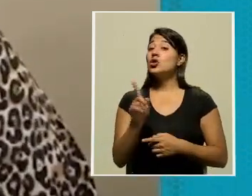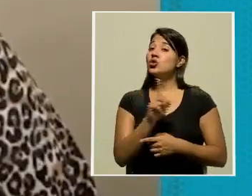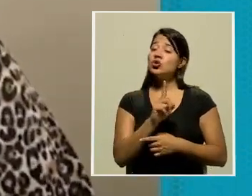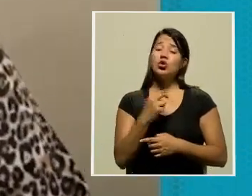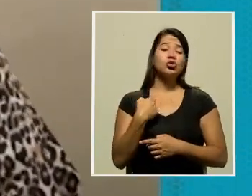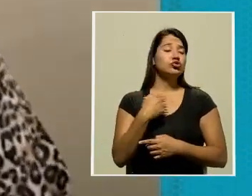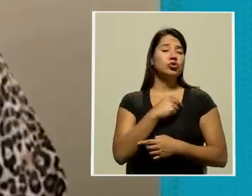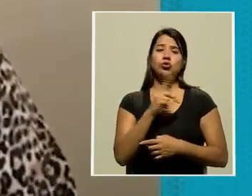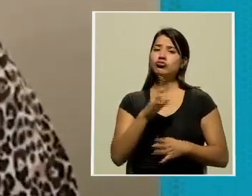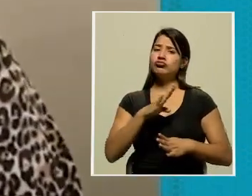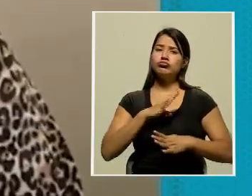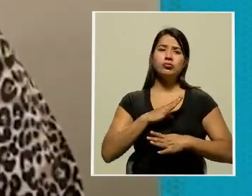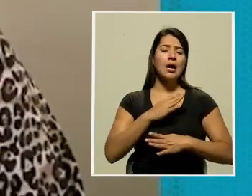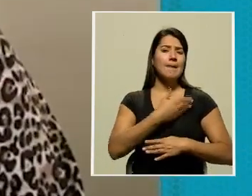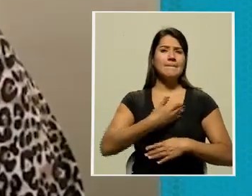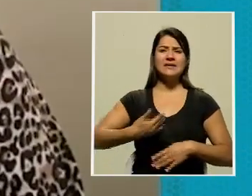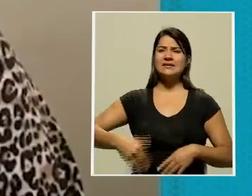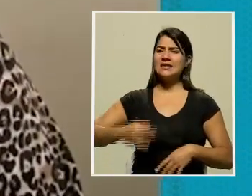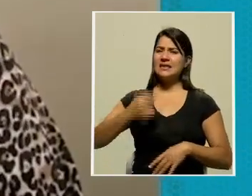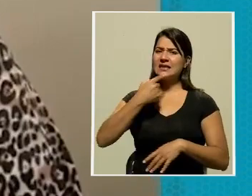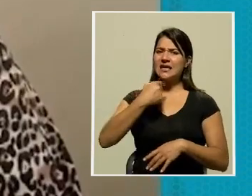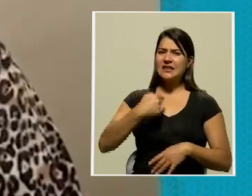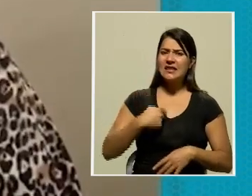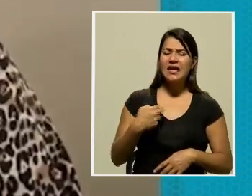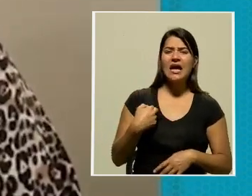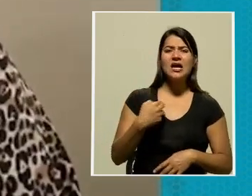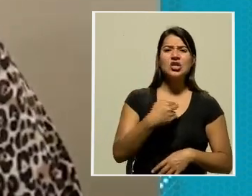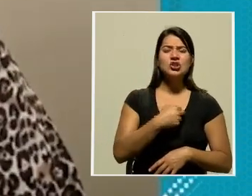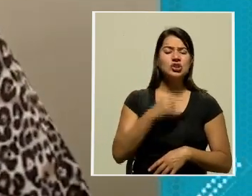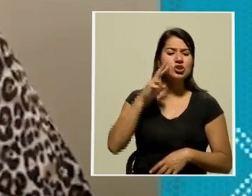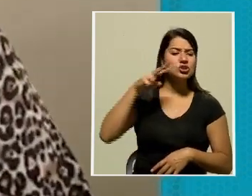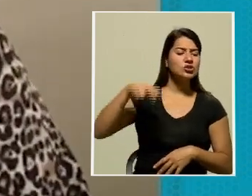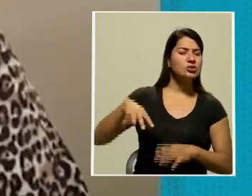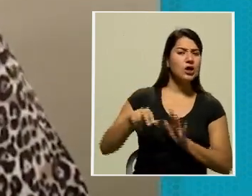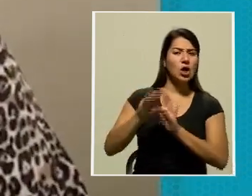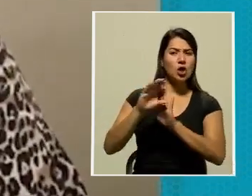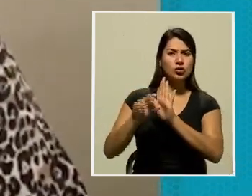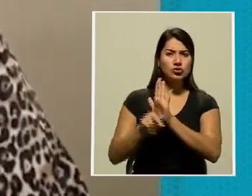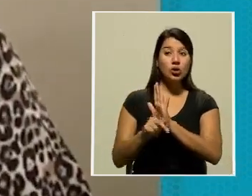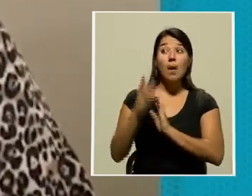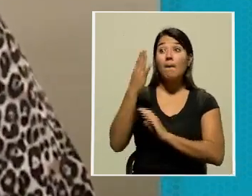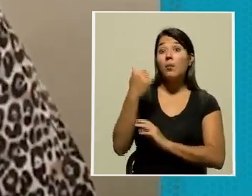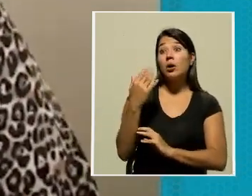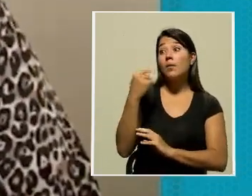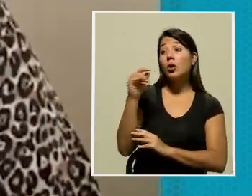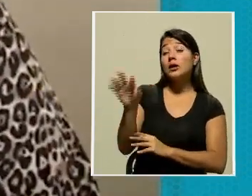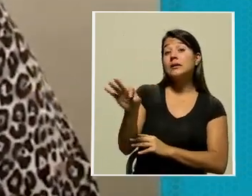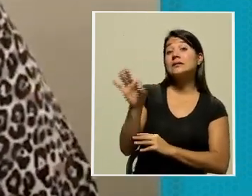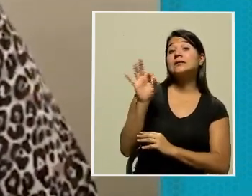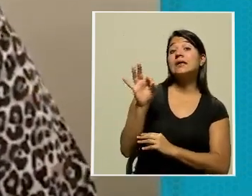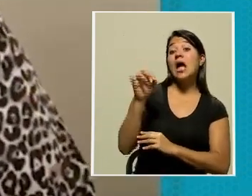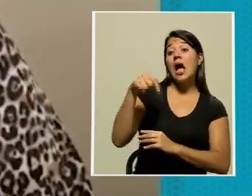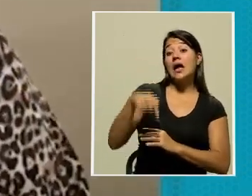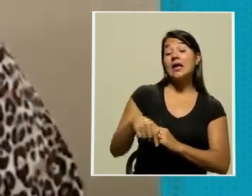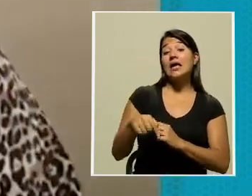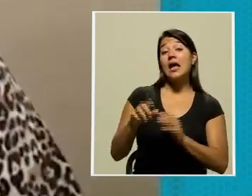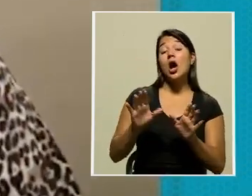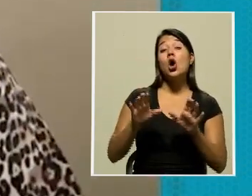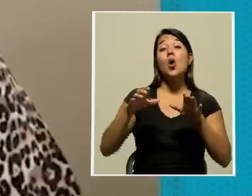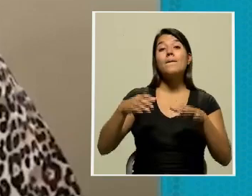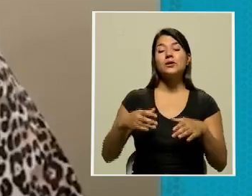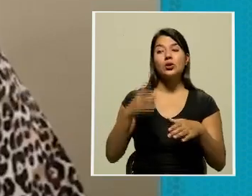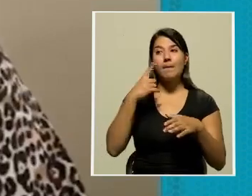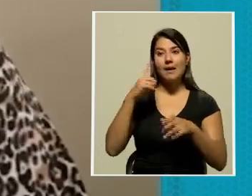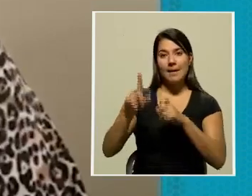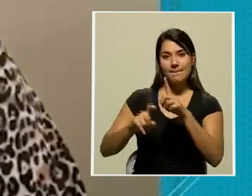presidente nos haya dicho que los diputados nos hemos saltado la Constitución simplemente porque lo llamamos al recinto del plenario, que es